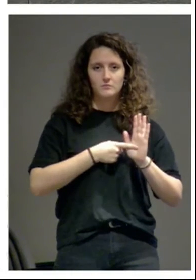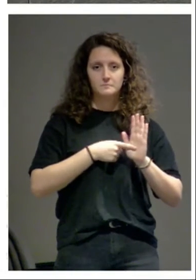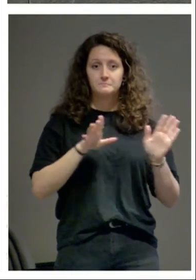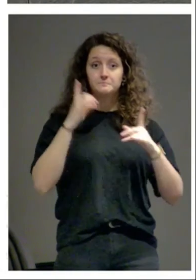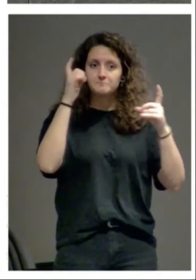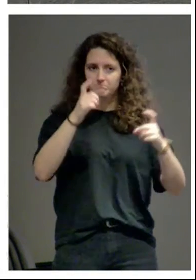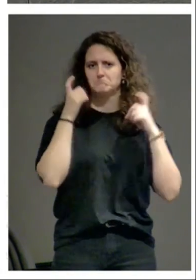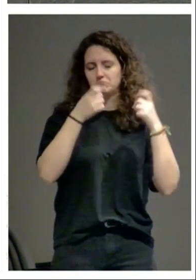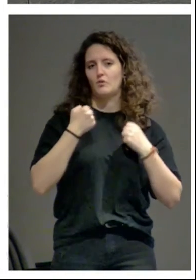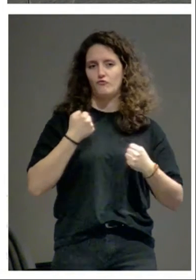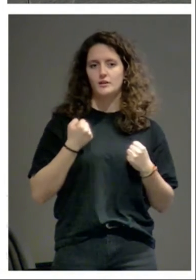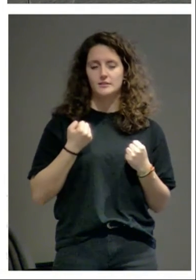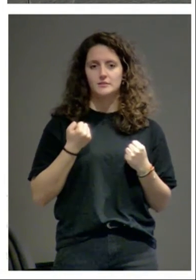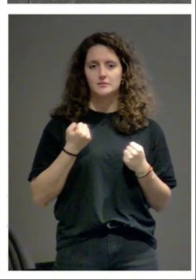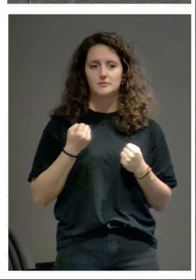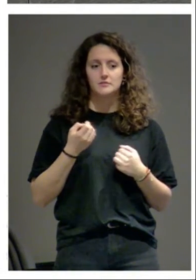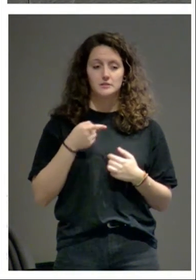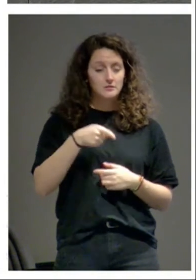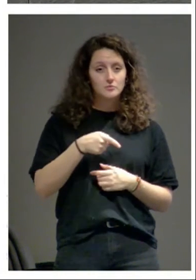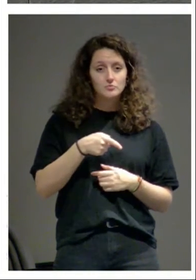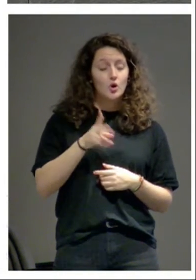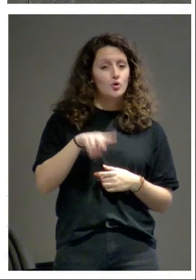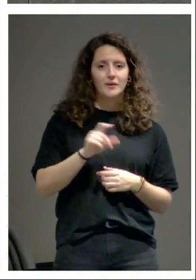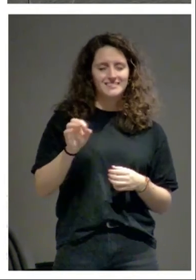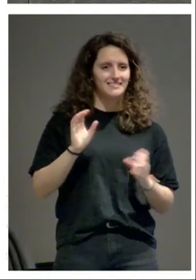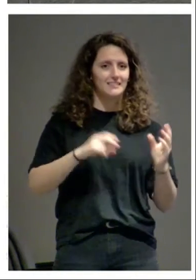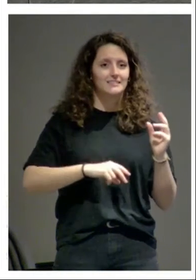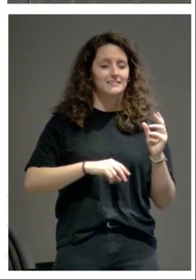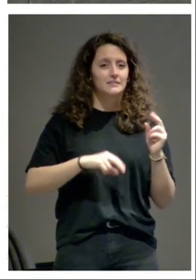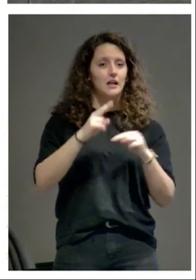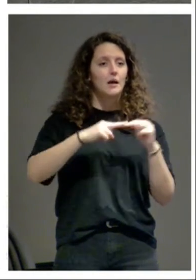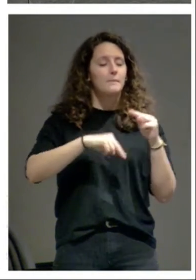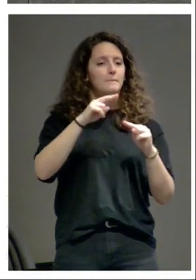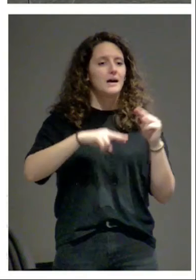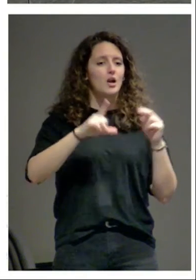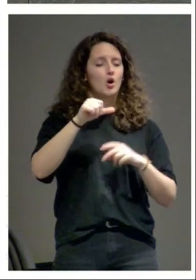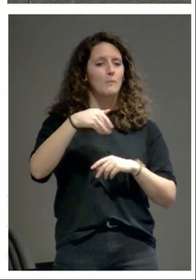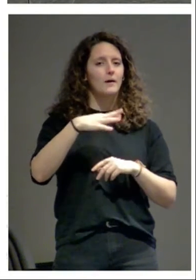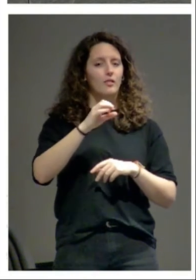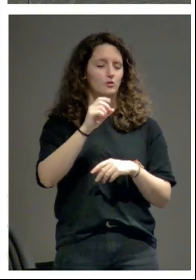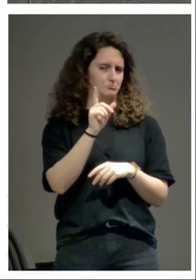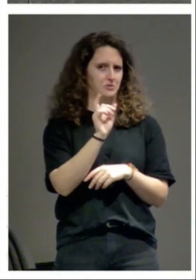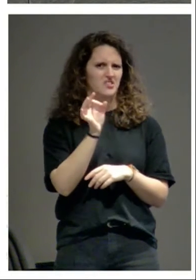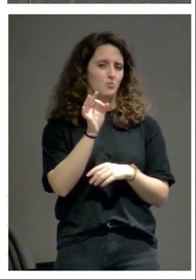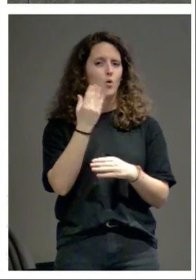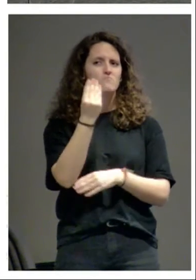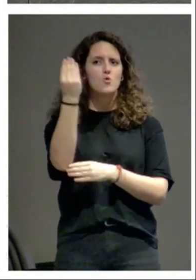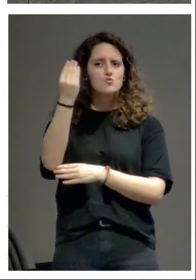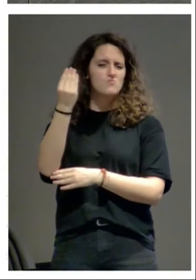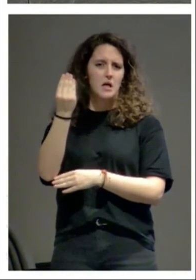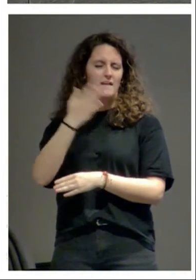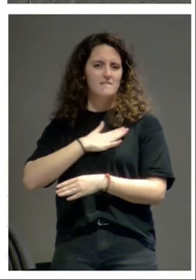inaudito esto no son no es el aparejo lombardo había un deseo de monumentalizar distinto